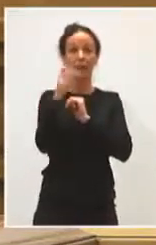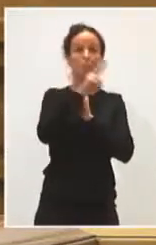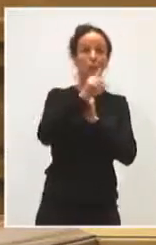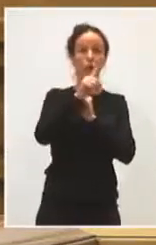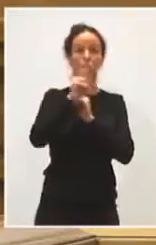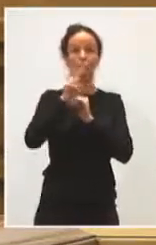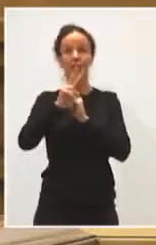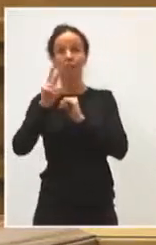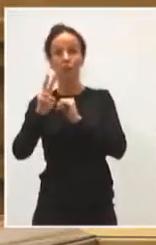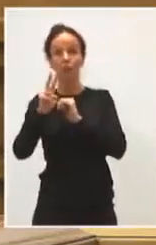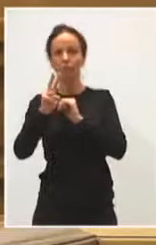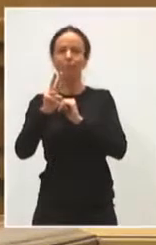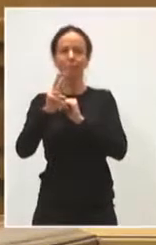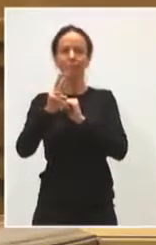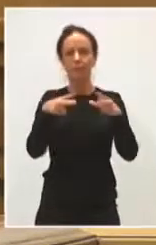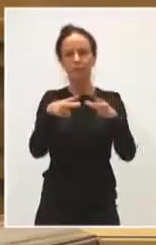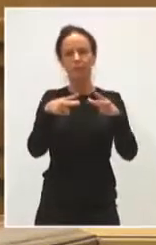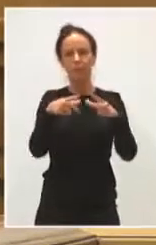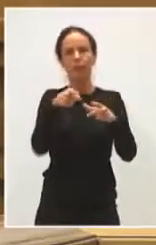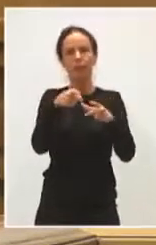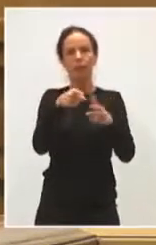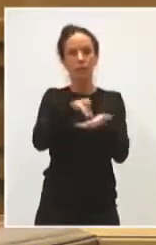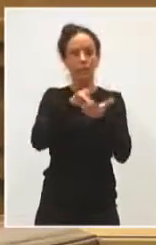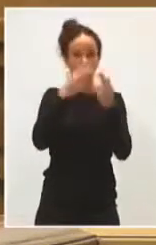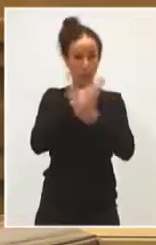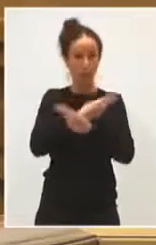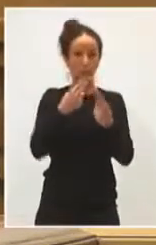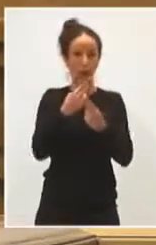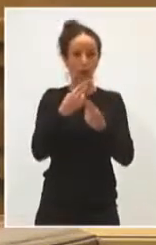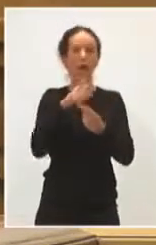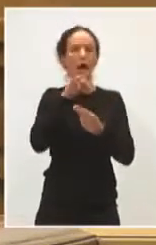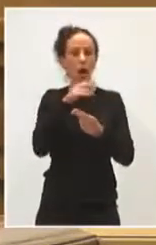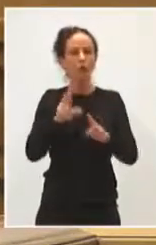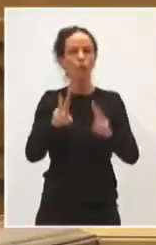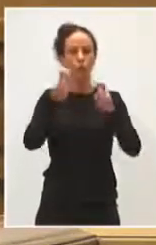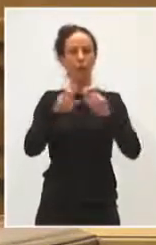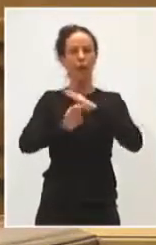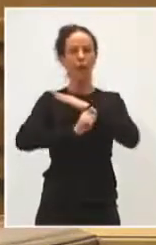para el sistema sanitario. Vamos a plantear una nueva estrategia